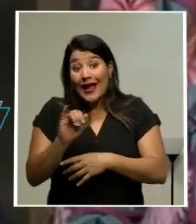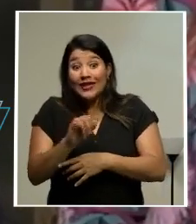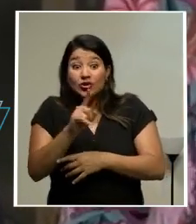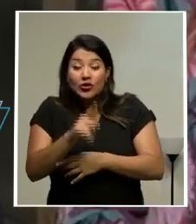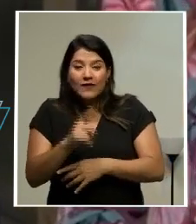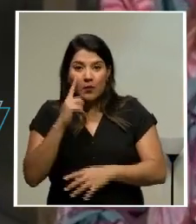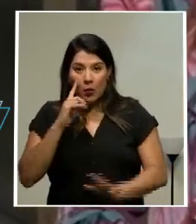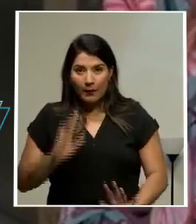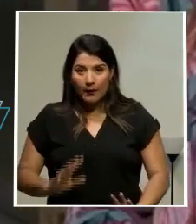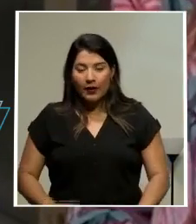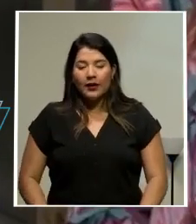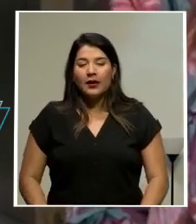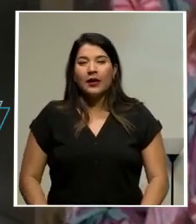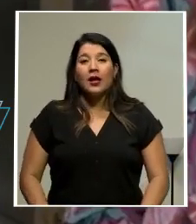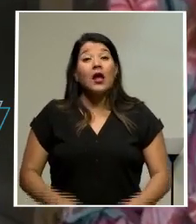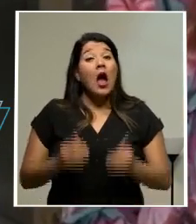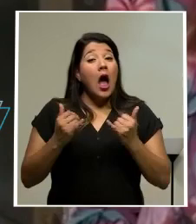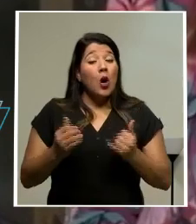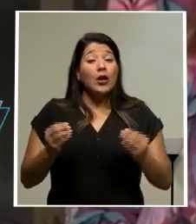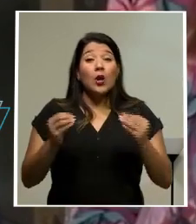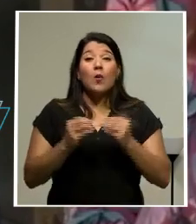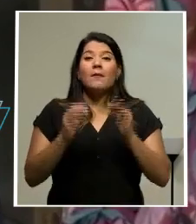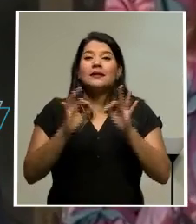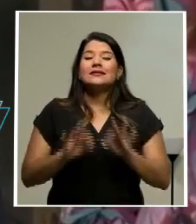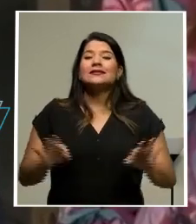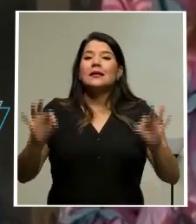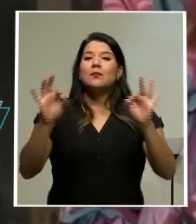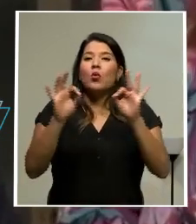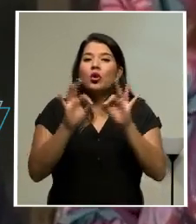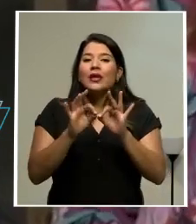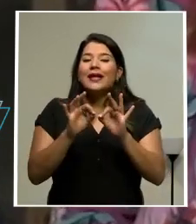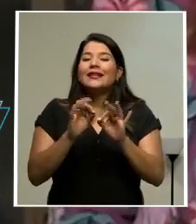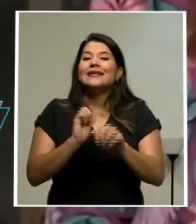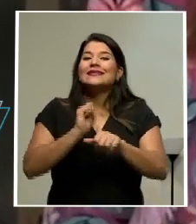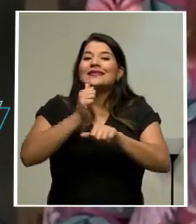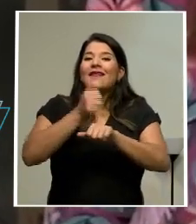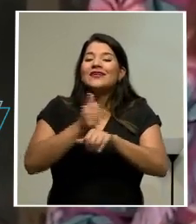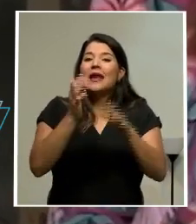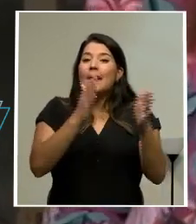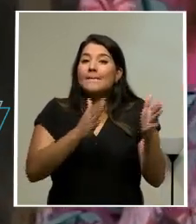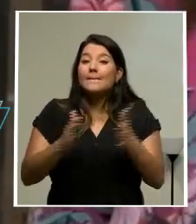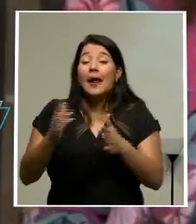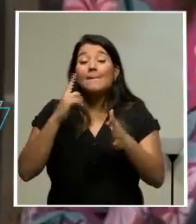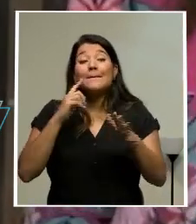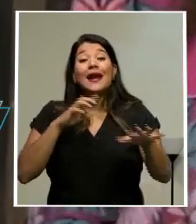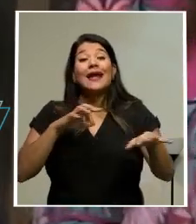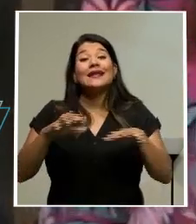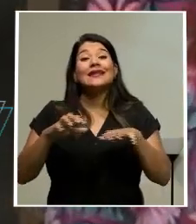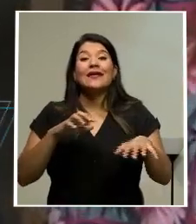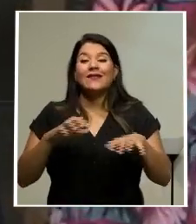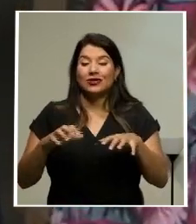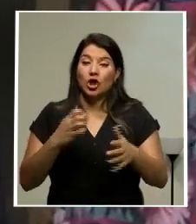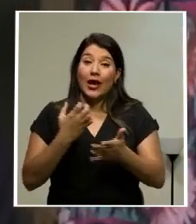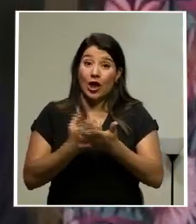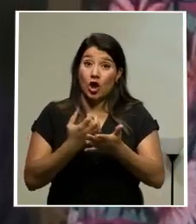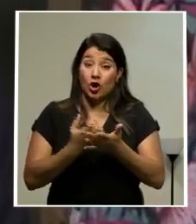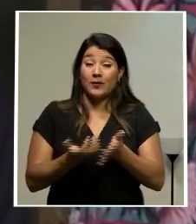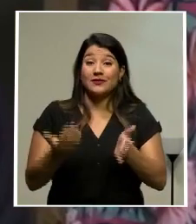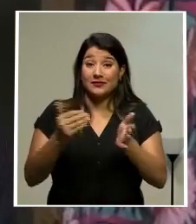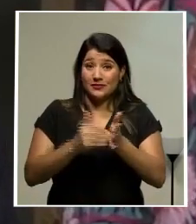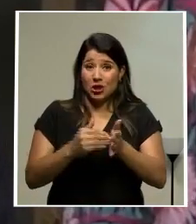ver. Lo que precisa en este momento es un programa de reactivación económica que sobre eso también hemos conservado,